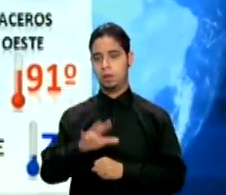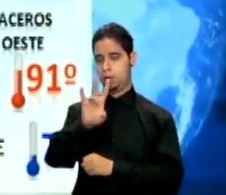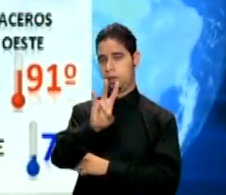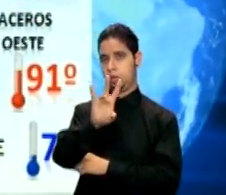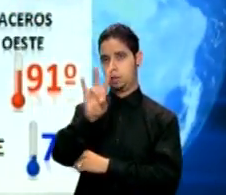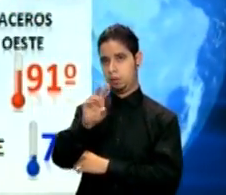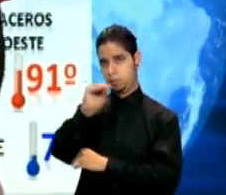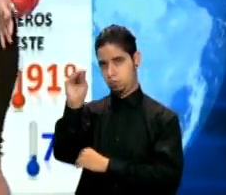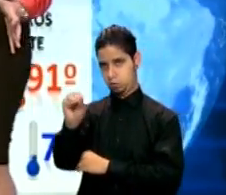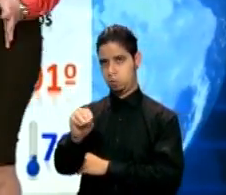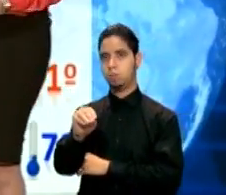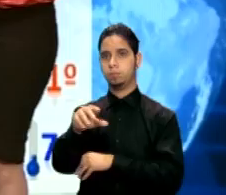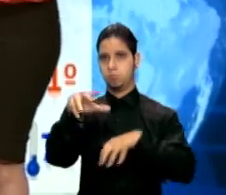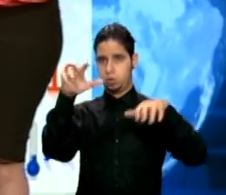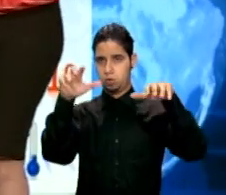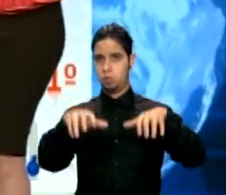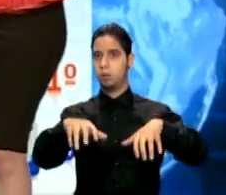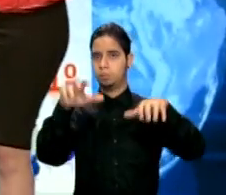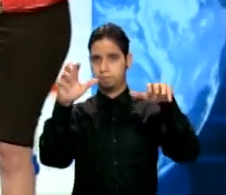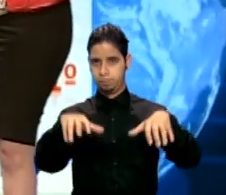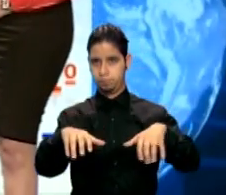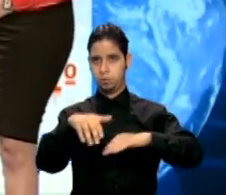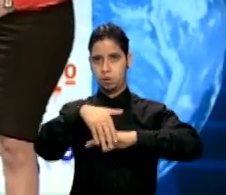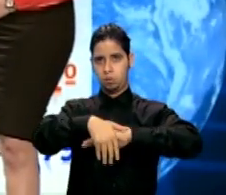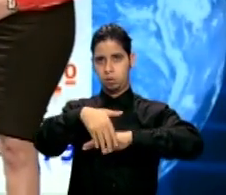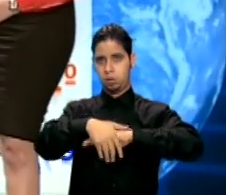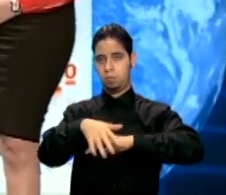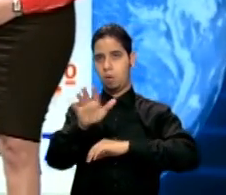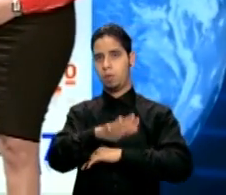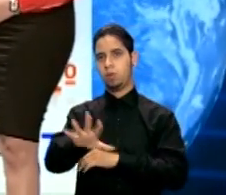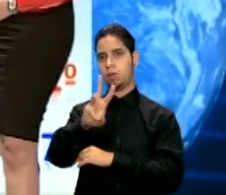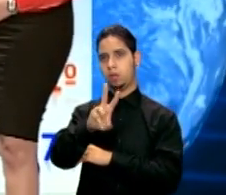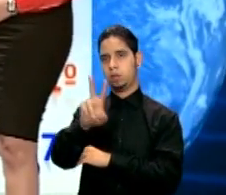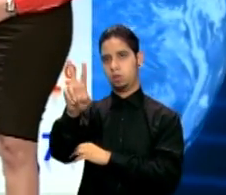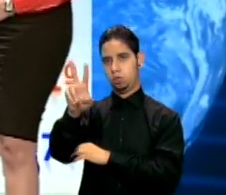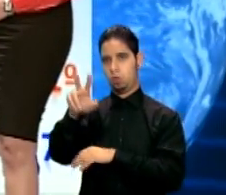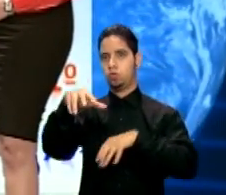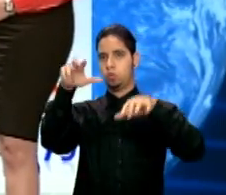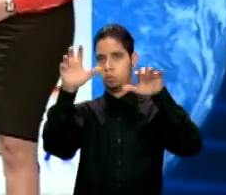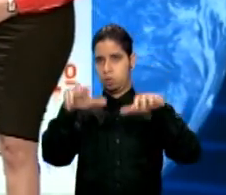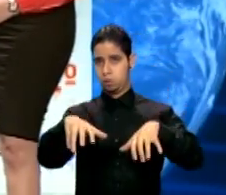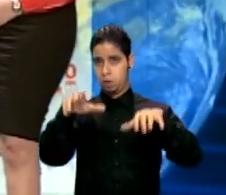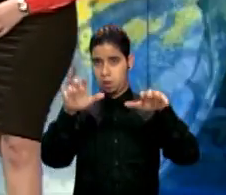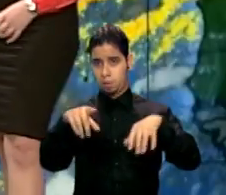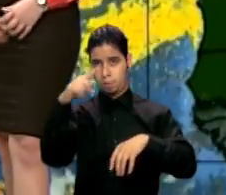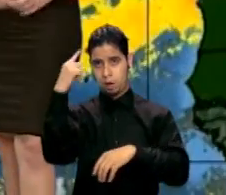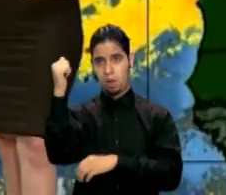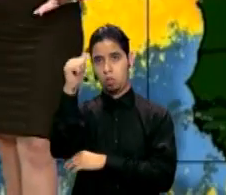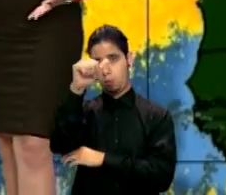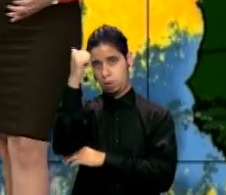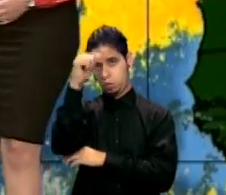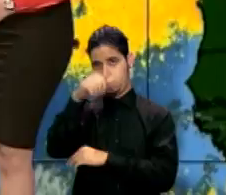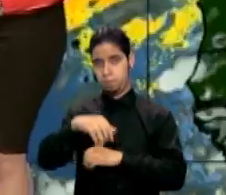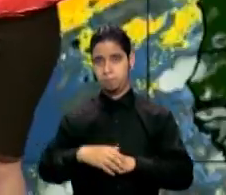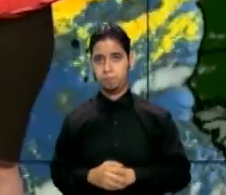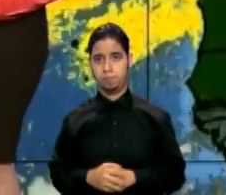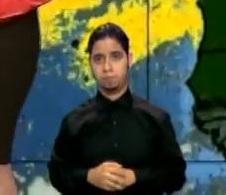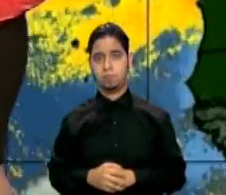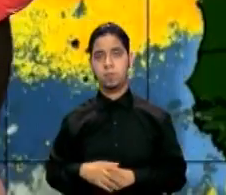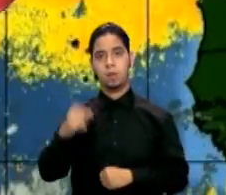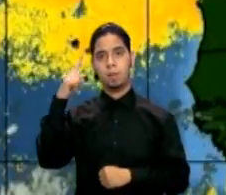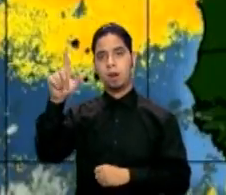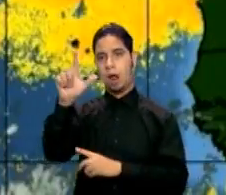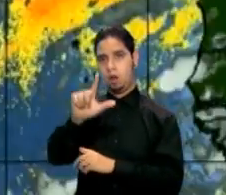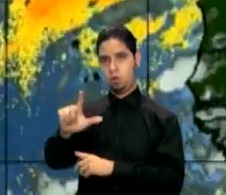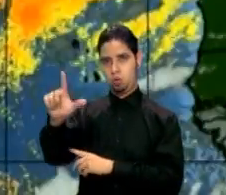mañana sábado. La noche será lluviosa, 62% el potencial de aguaceros el domingo. Ya el lunes una masa de